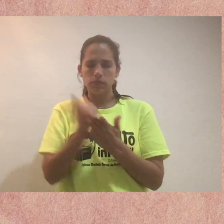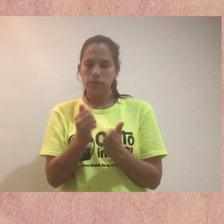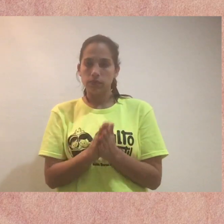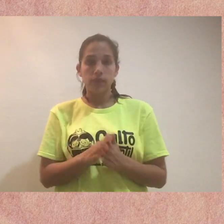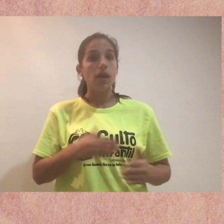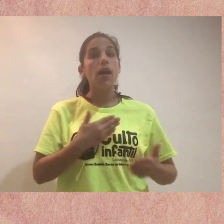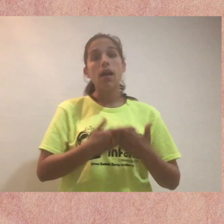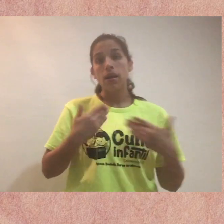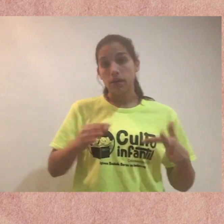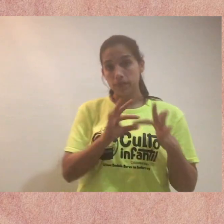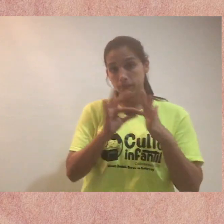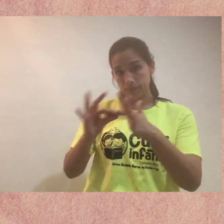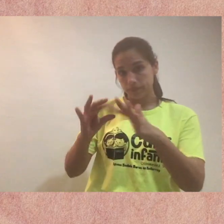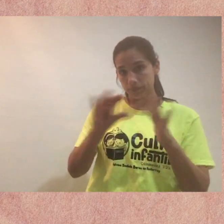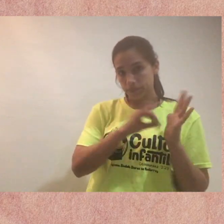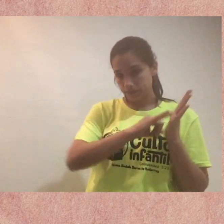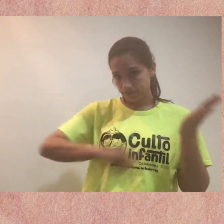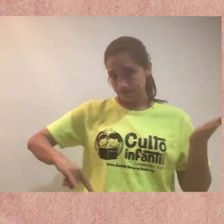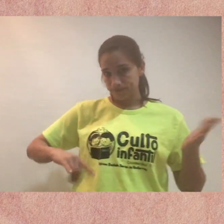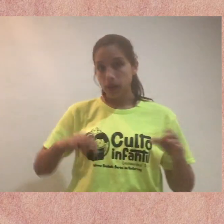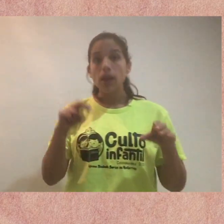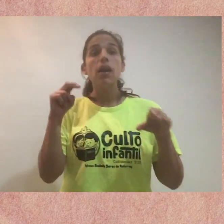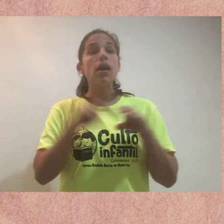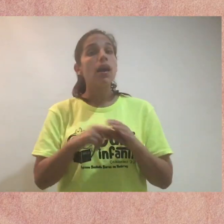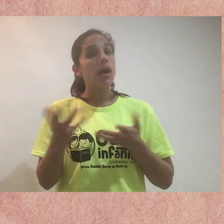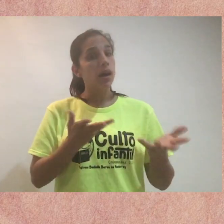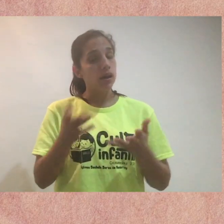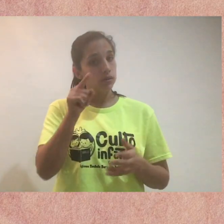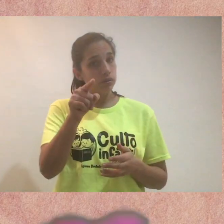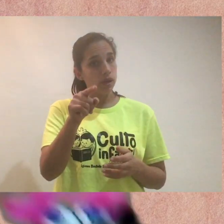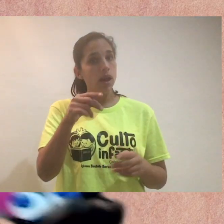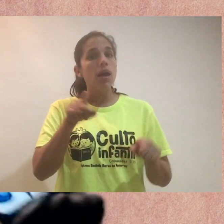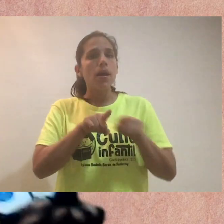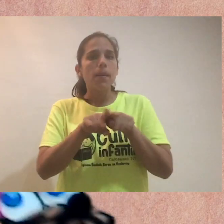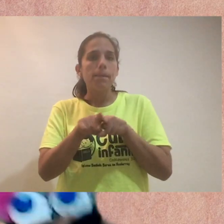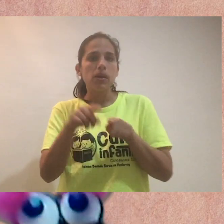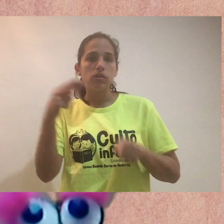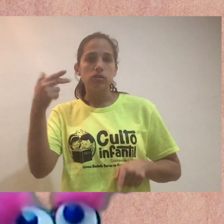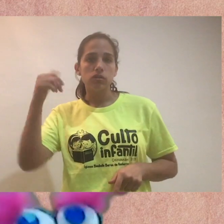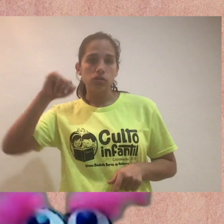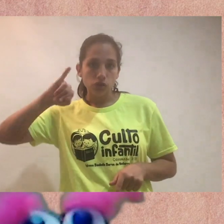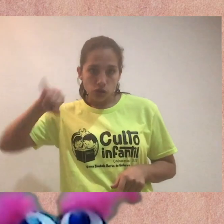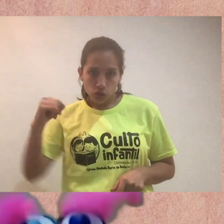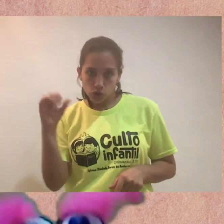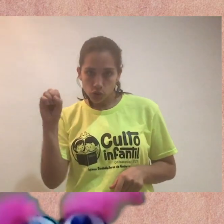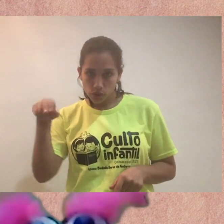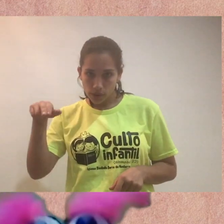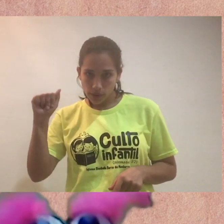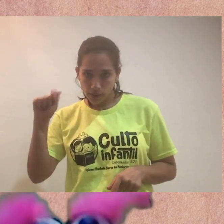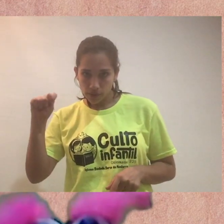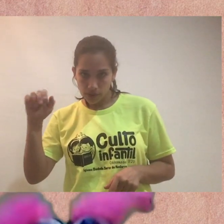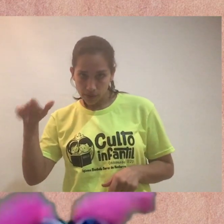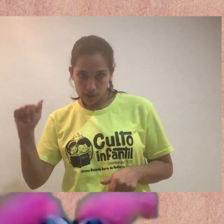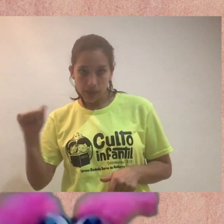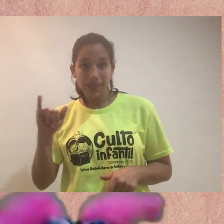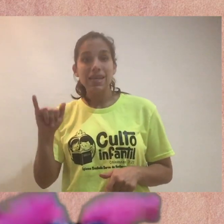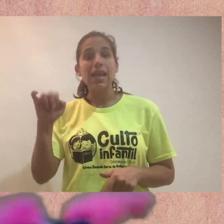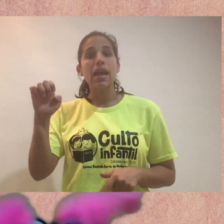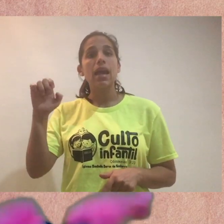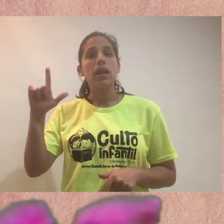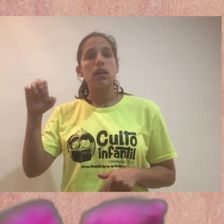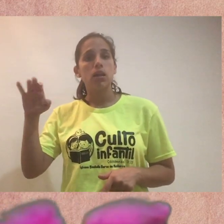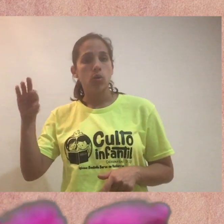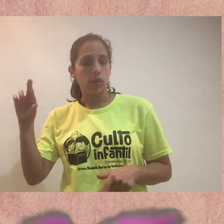En nombre de Cristo Jesús. Amén. Ahora vamos a presentar el programa. Muy bien. En Hazlo Tú, el hermano Jonathan junto a